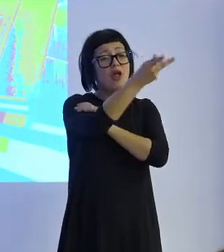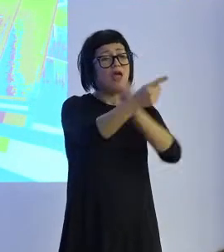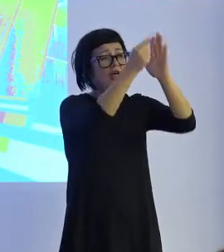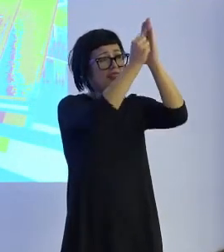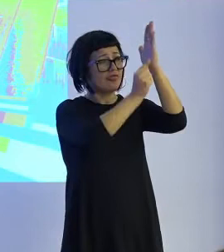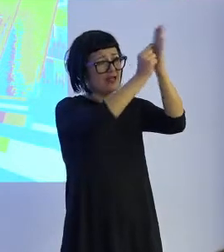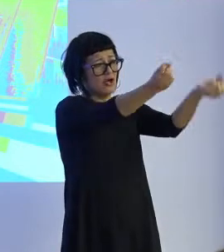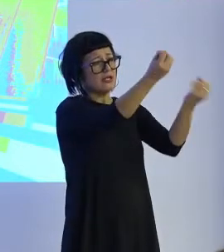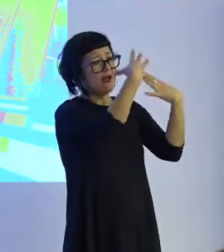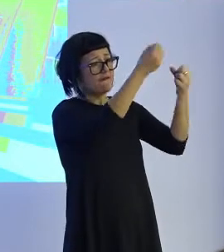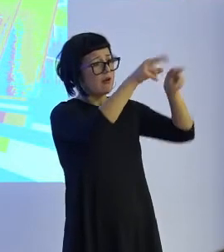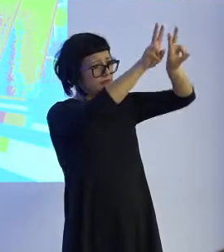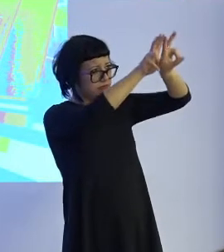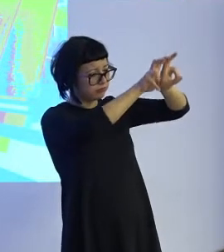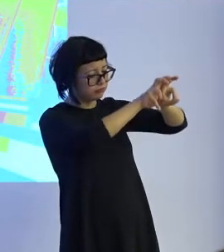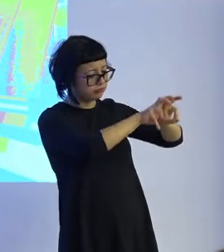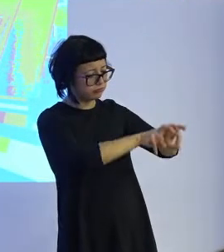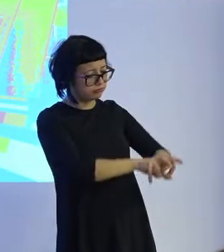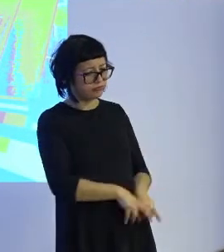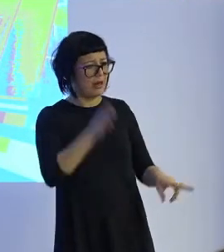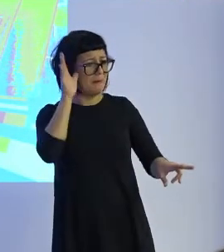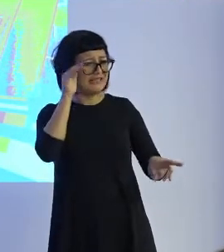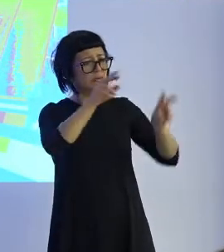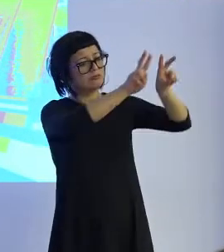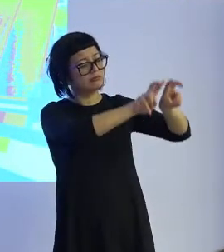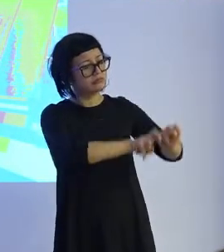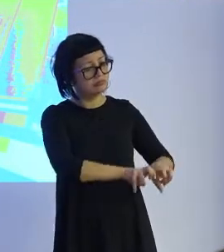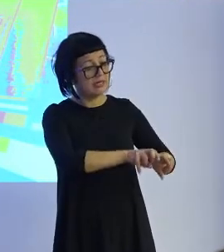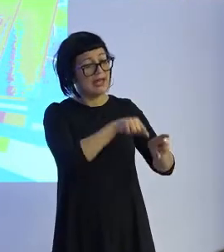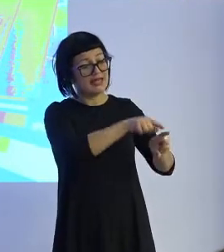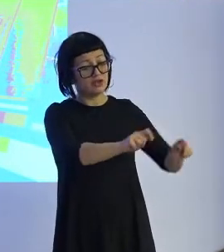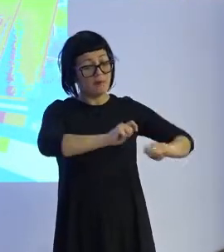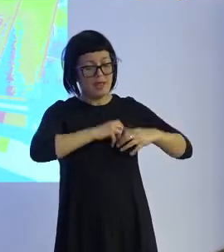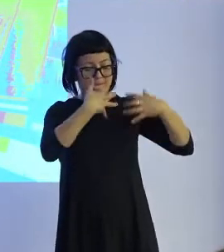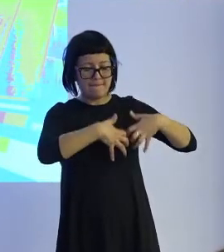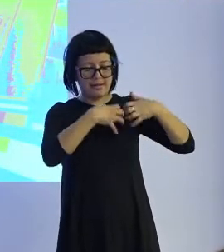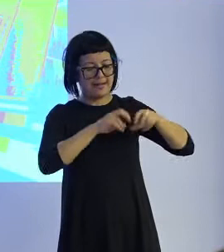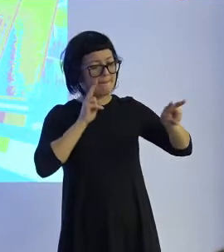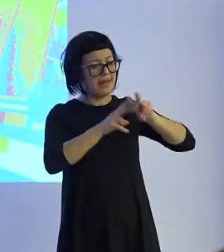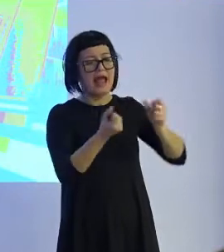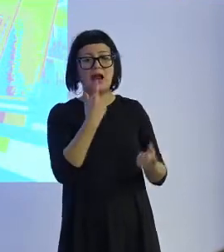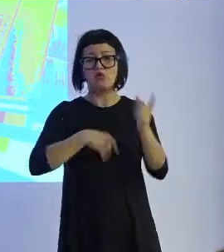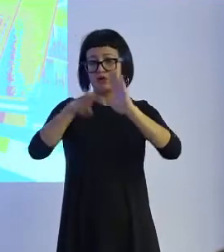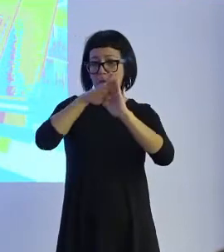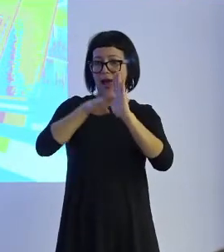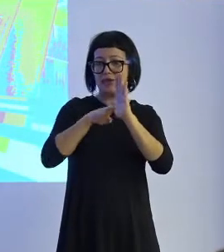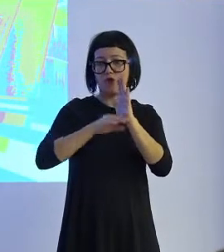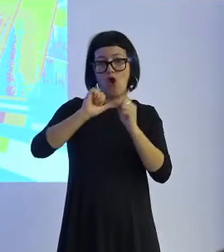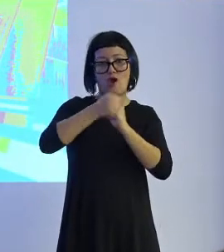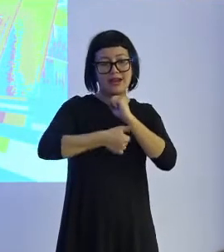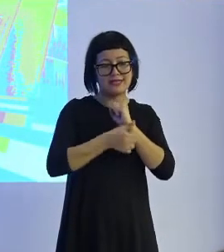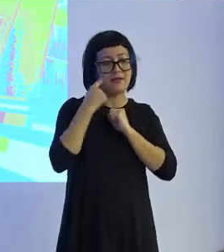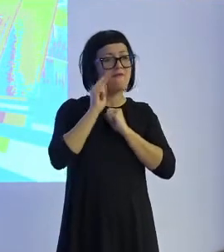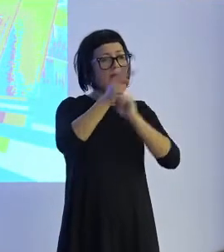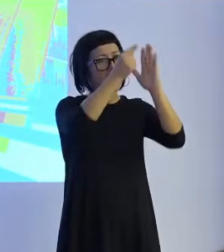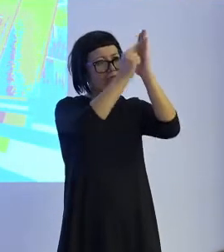ingente de información, de datos masivos y estableciendo la máquina determinados patrones entre los distintos paquetes